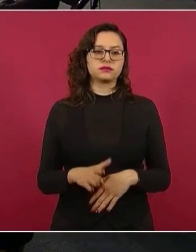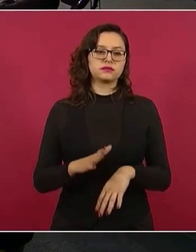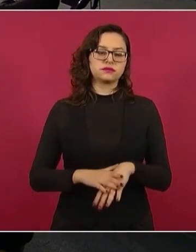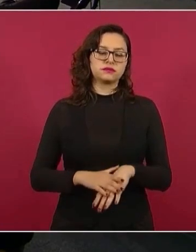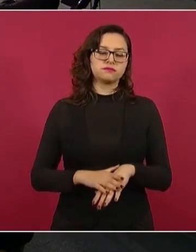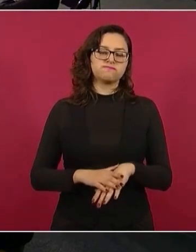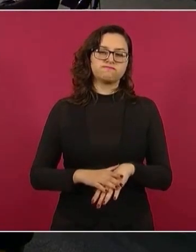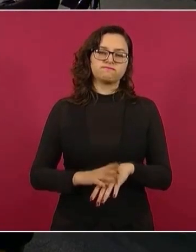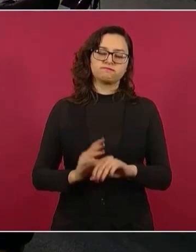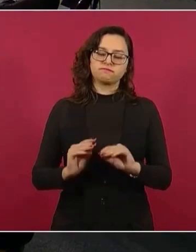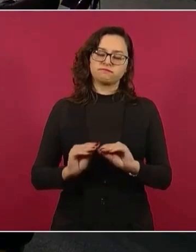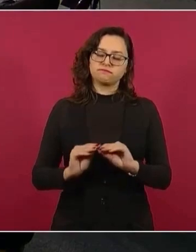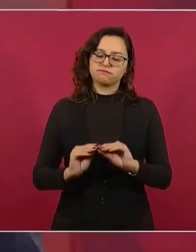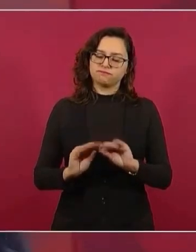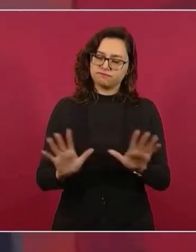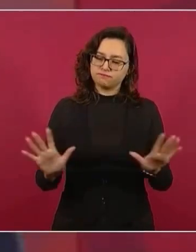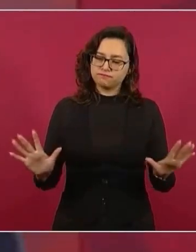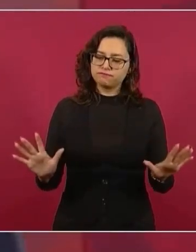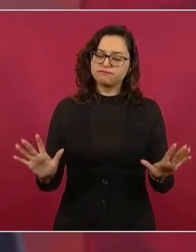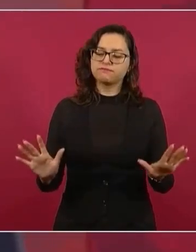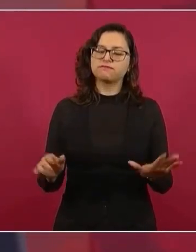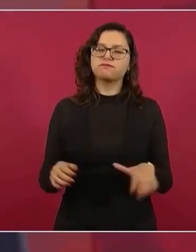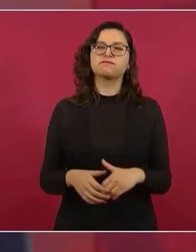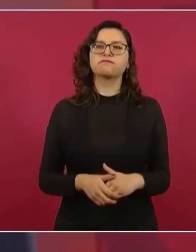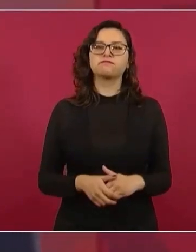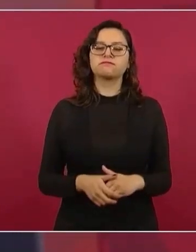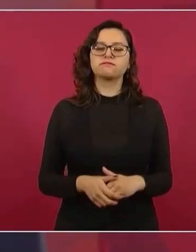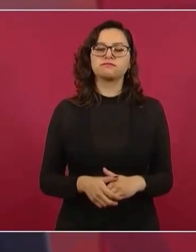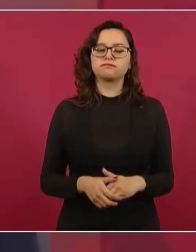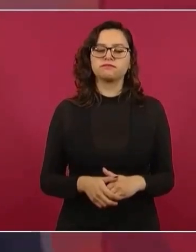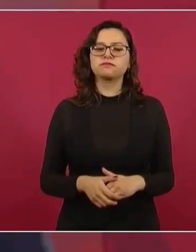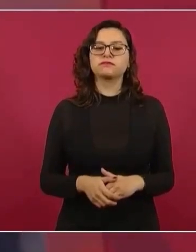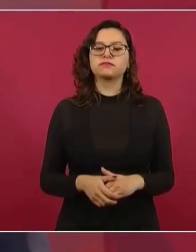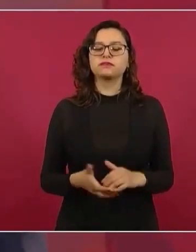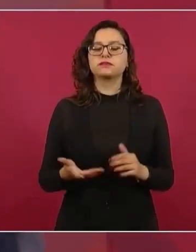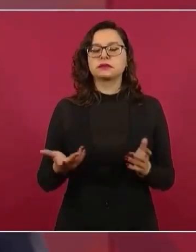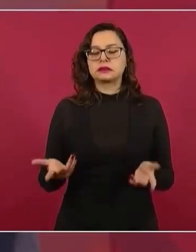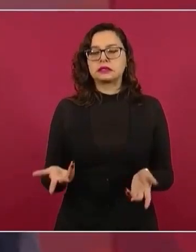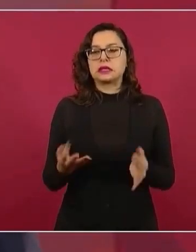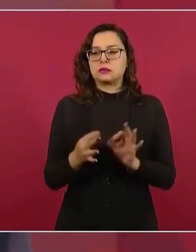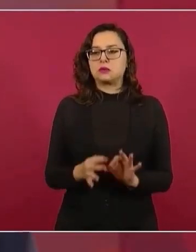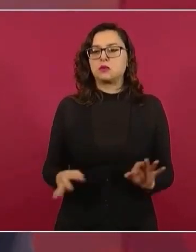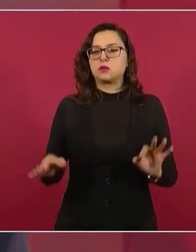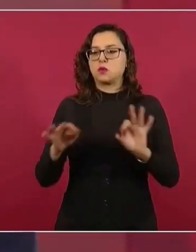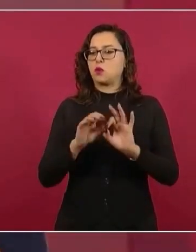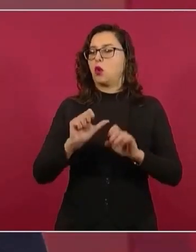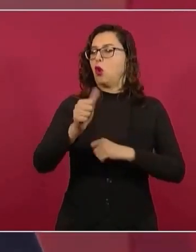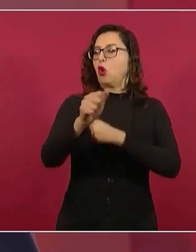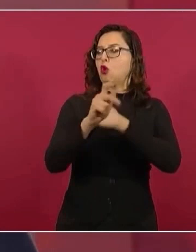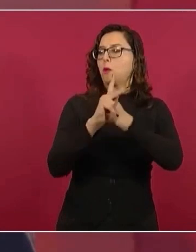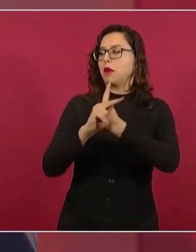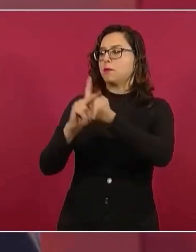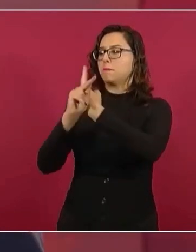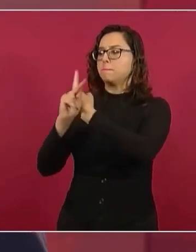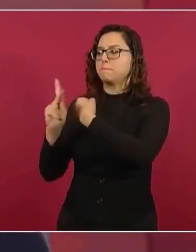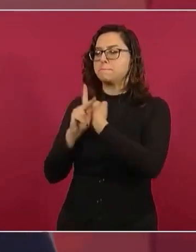tenemos que unir las experiencias que se tienen,